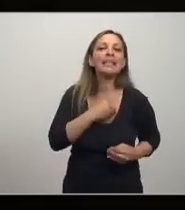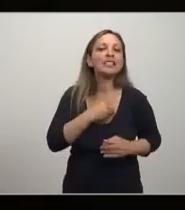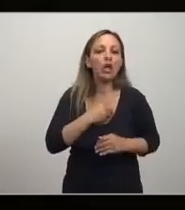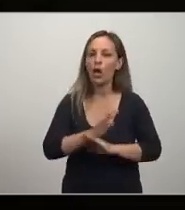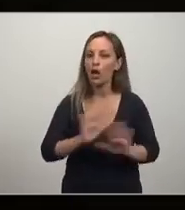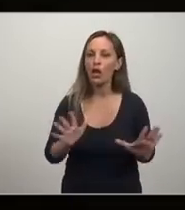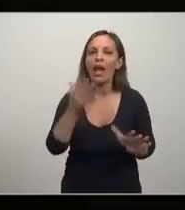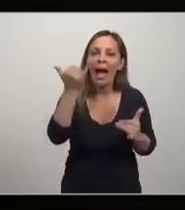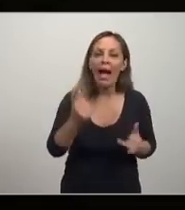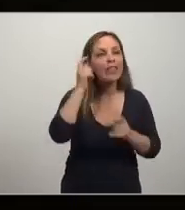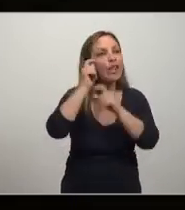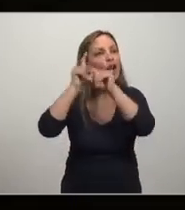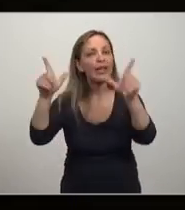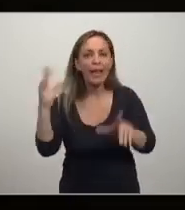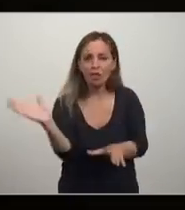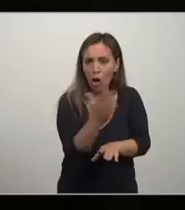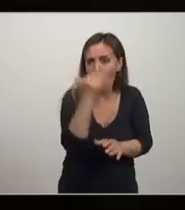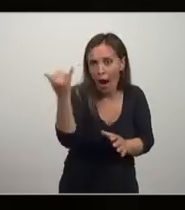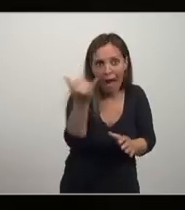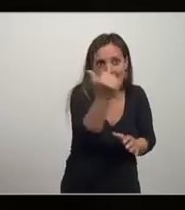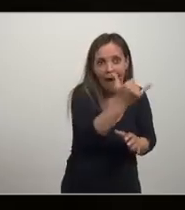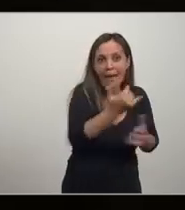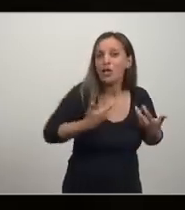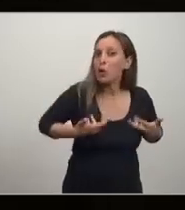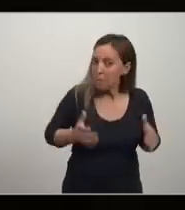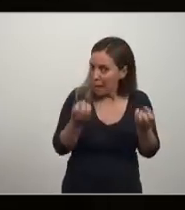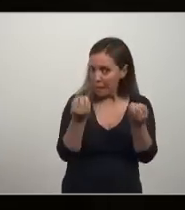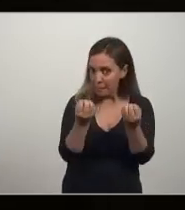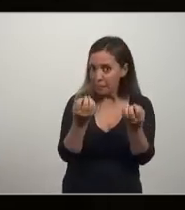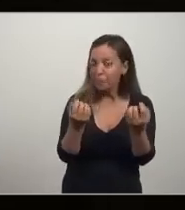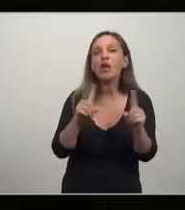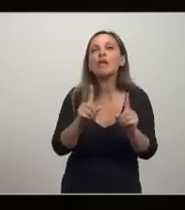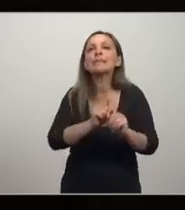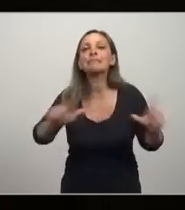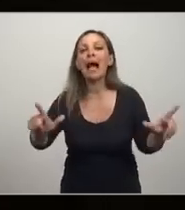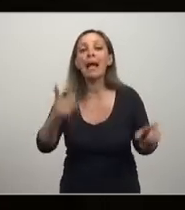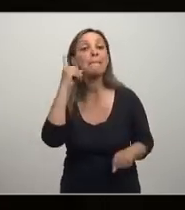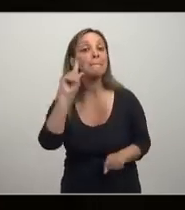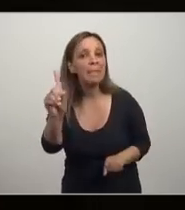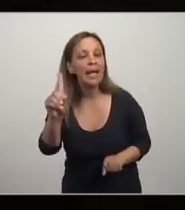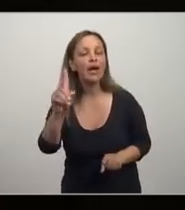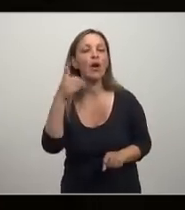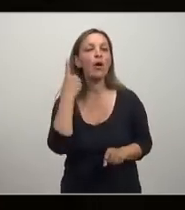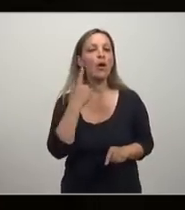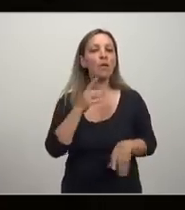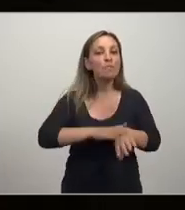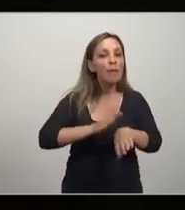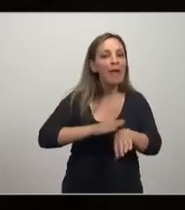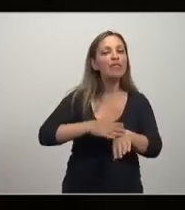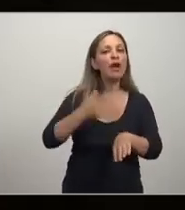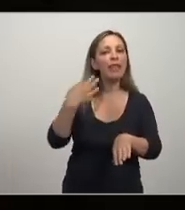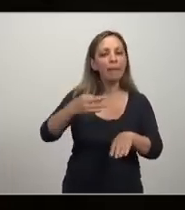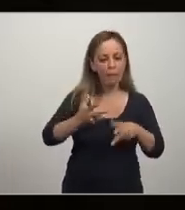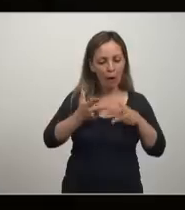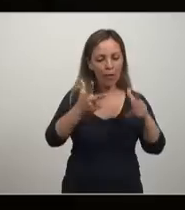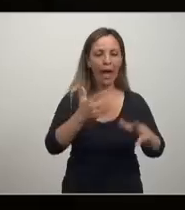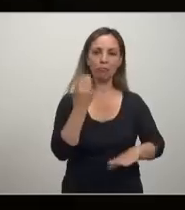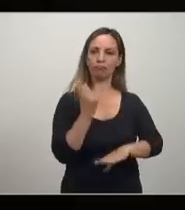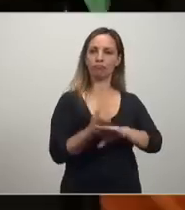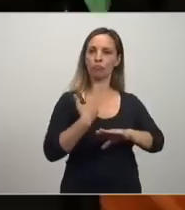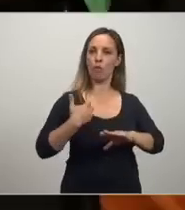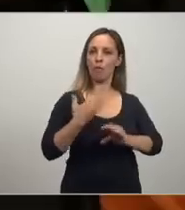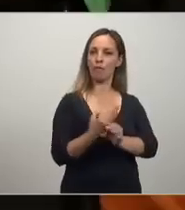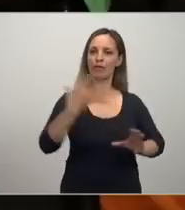todos tenemos nuestra ideología eso es normal y no es malo es bueno pero cuando tenemos que dar nuestra sobre todo como